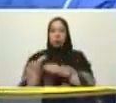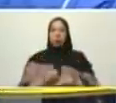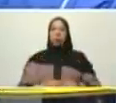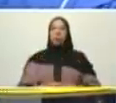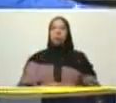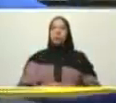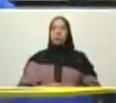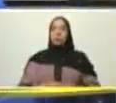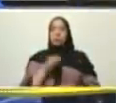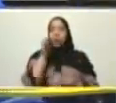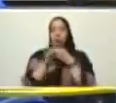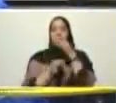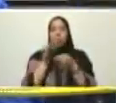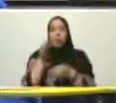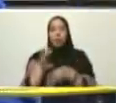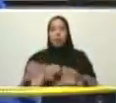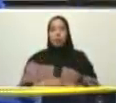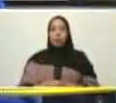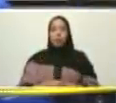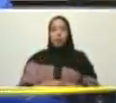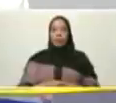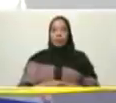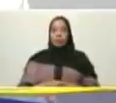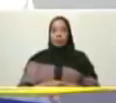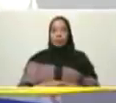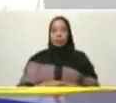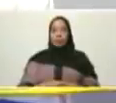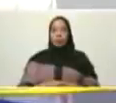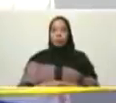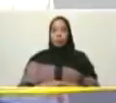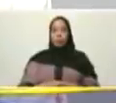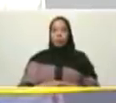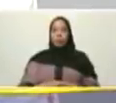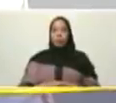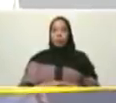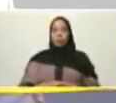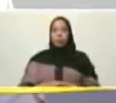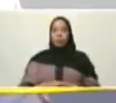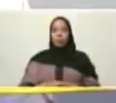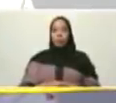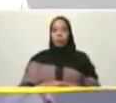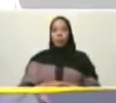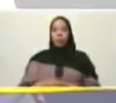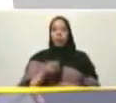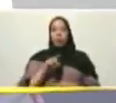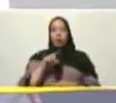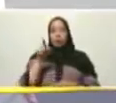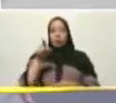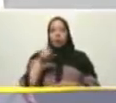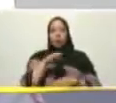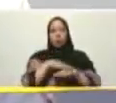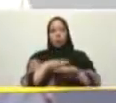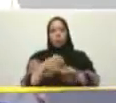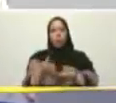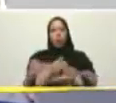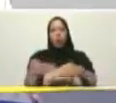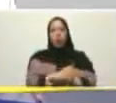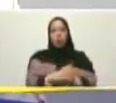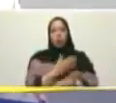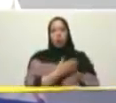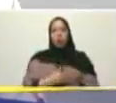explique por favor bien mi comandante presidente usted nos pidió revolucionar la gran misión vivienda Venezuela